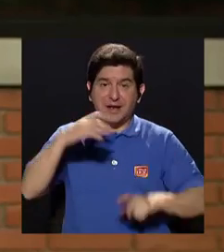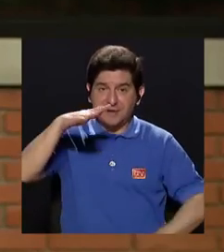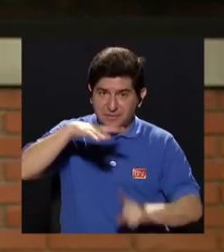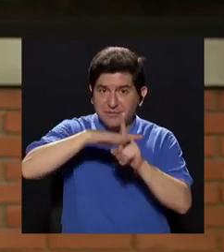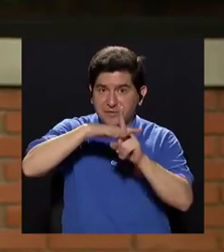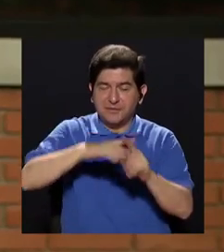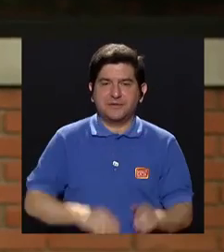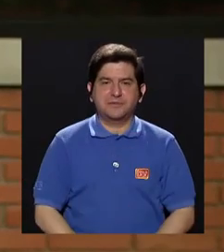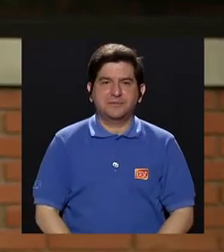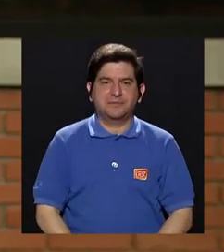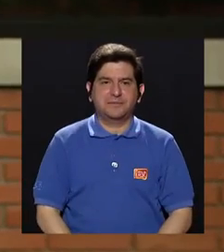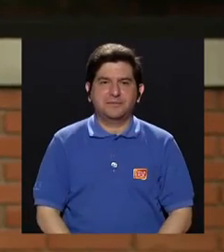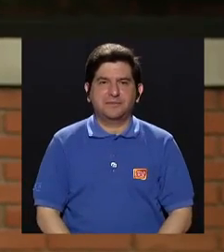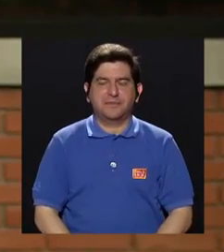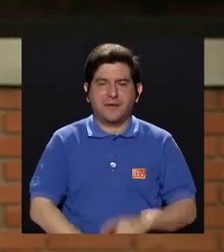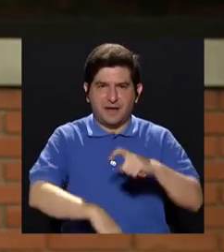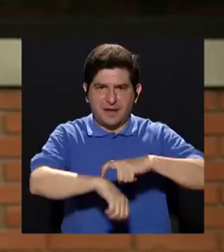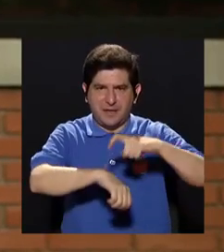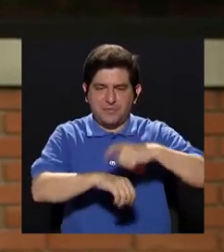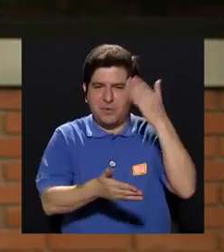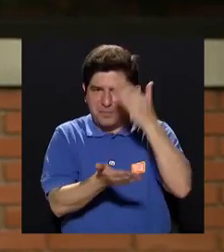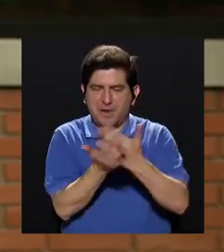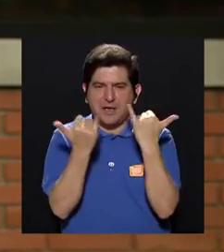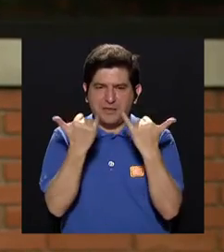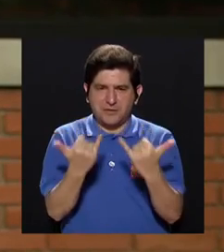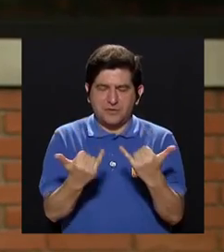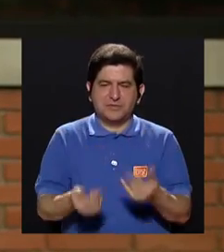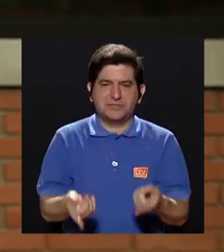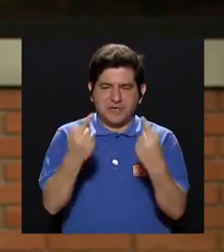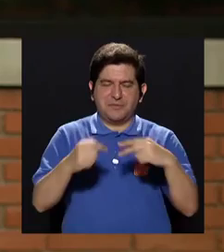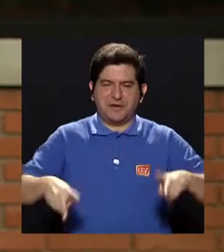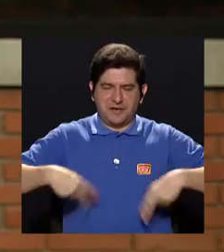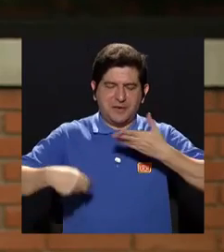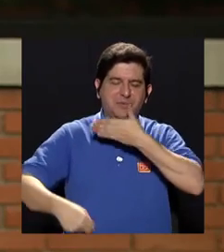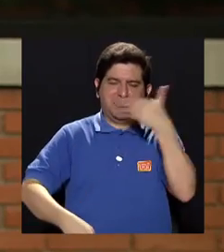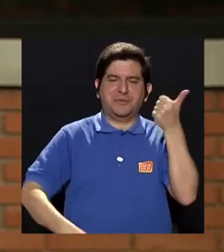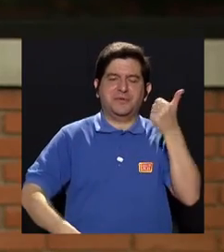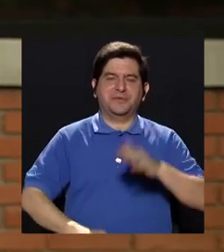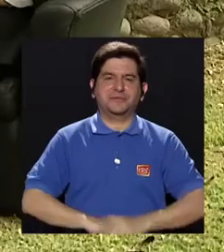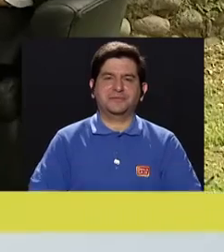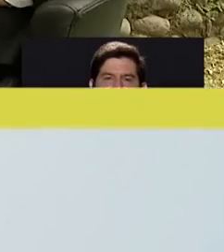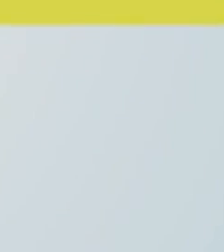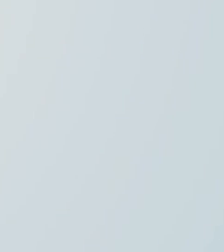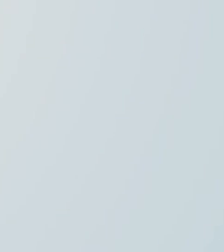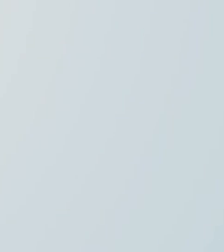Es momento de hacer una pausa, quédese con nosotros en Vivir Mejor y ya regresamos.